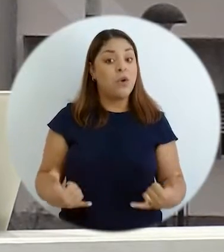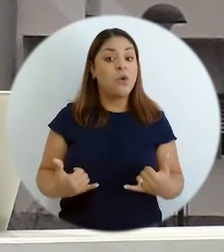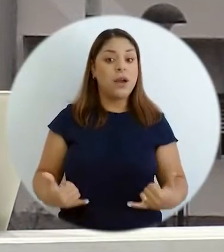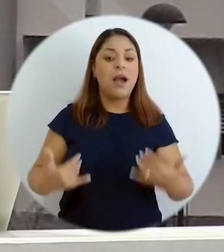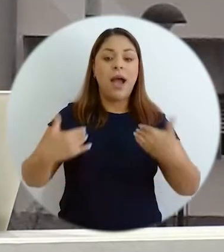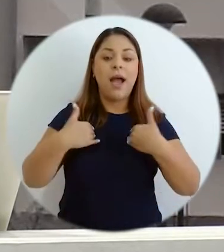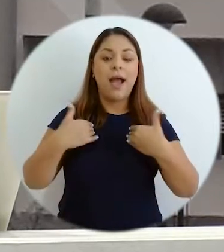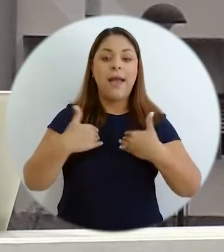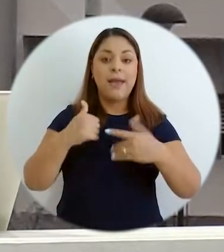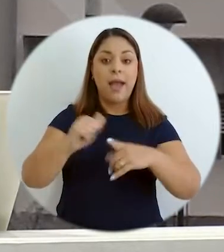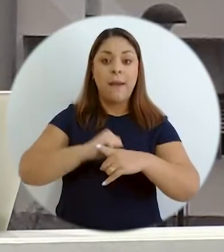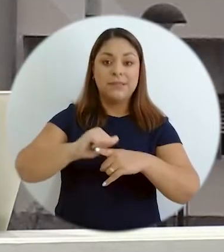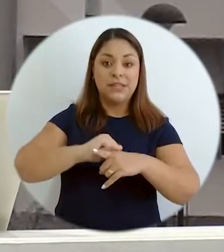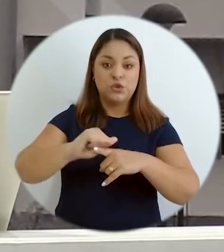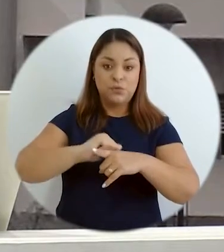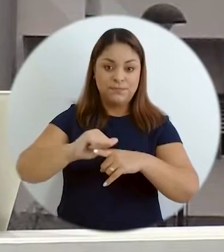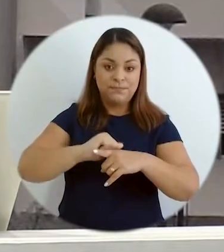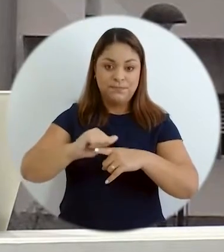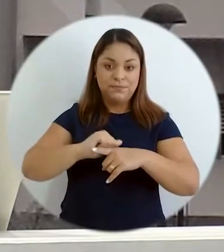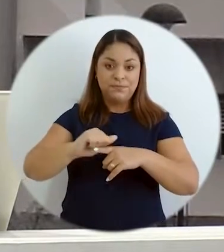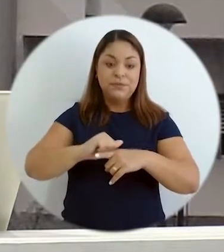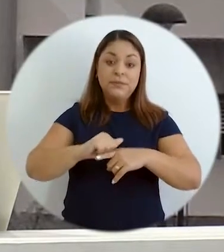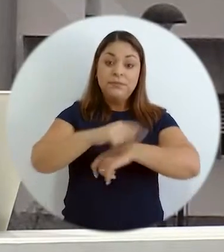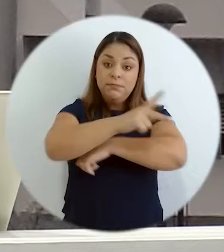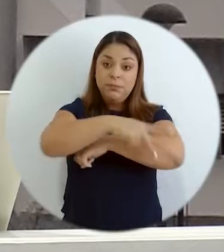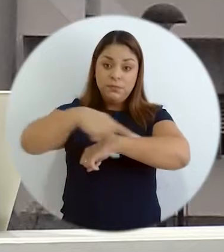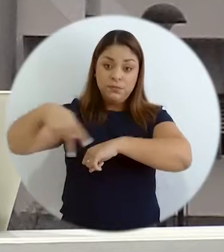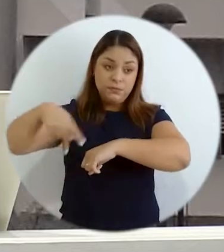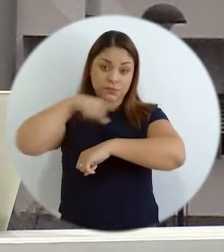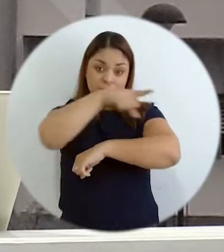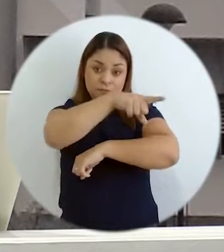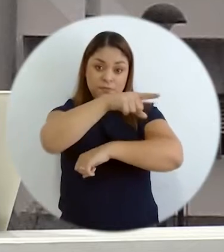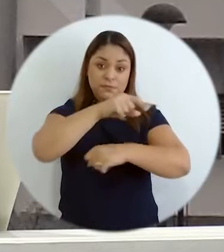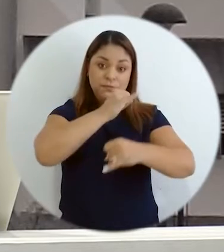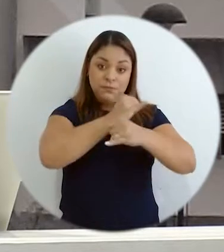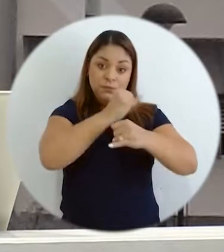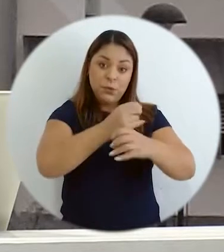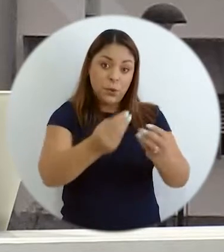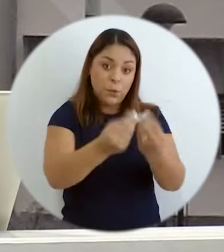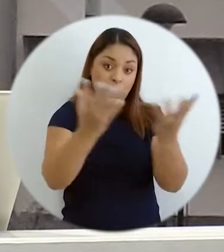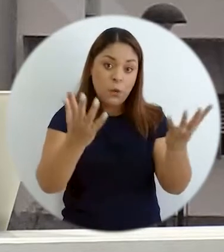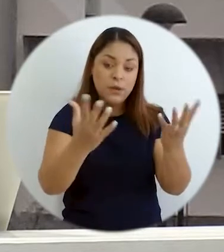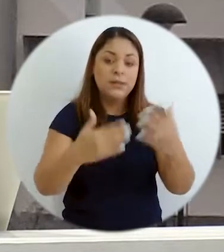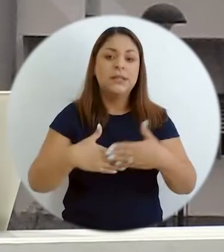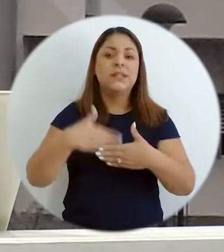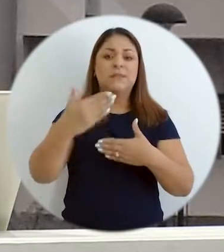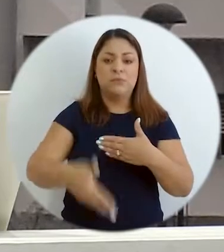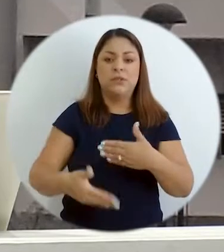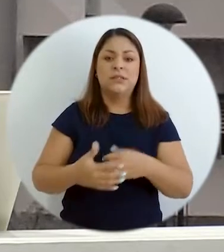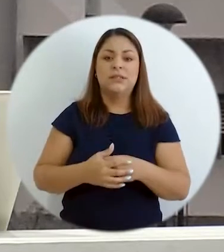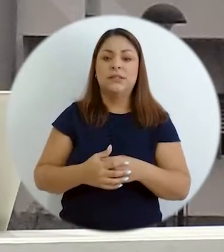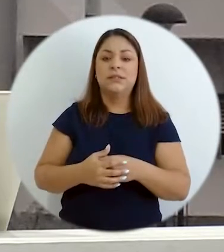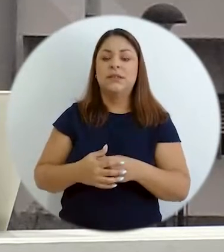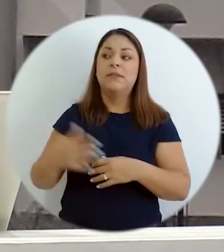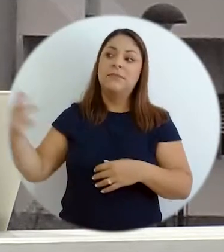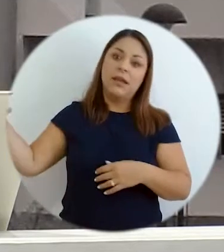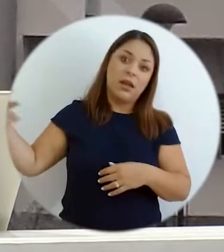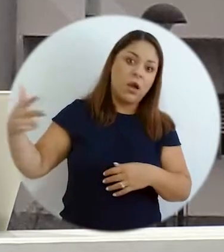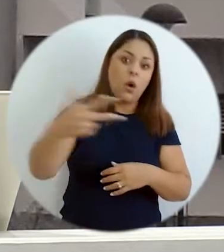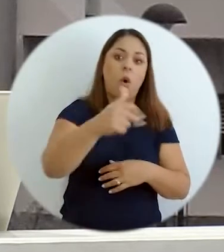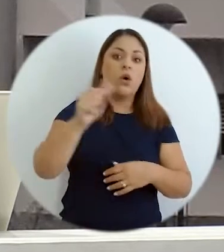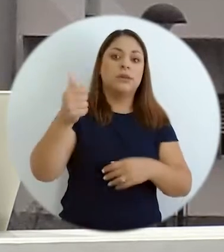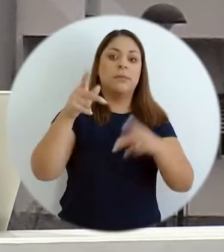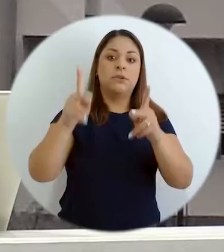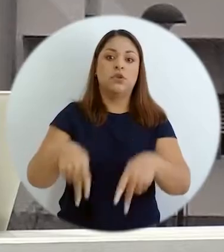botón, empezamos viendo una capacitación en Punta Arenas, ¿verdad? de una institución pública y a los tres días llega